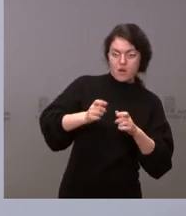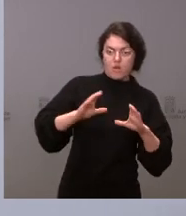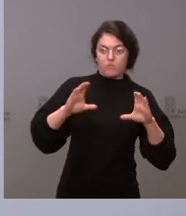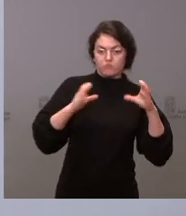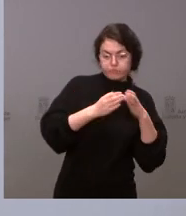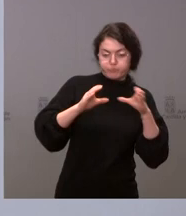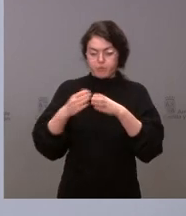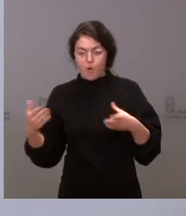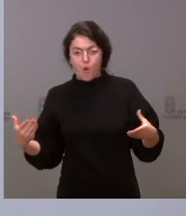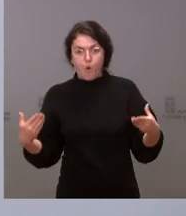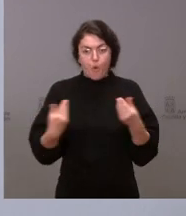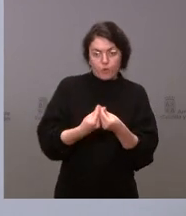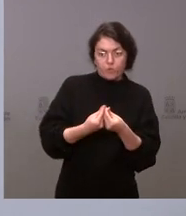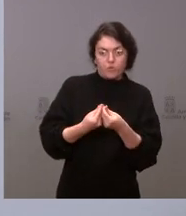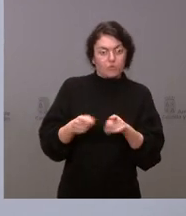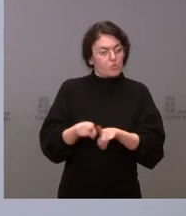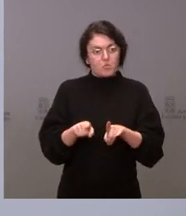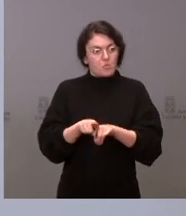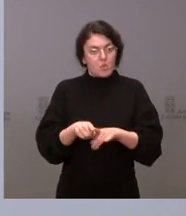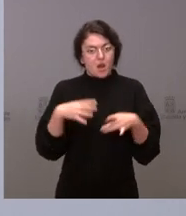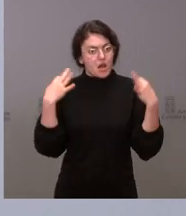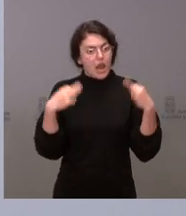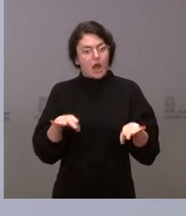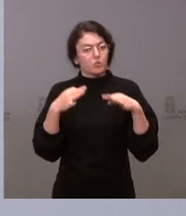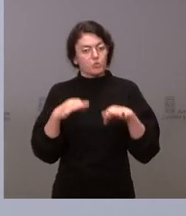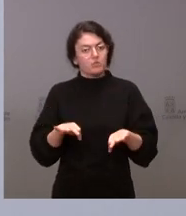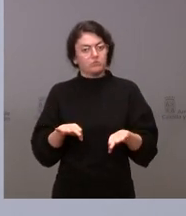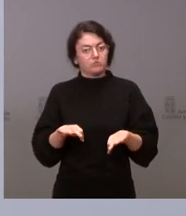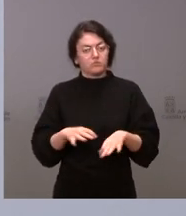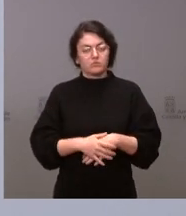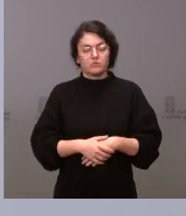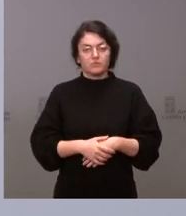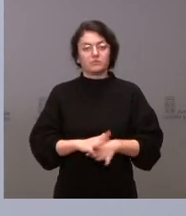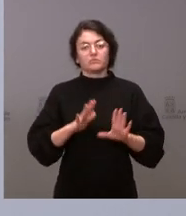asumimos con naturalidad y con normalidad. Pero vuelvo a insistir,